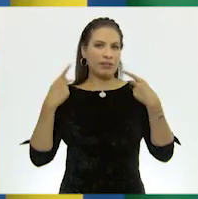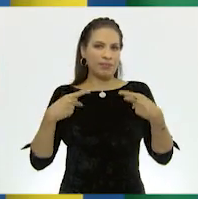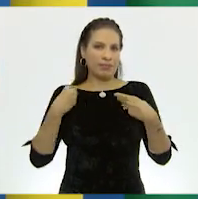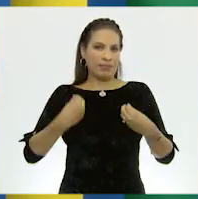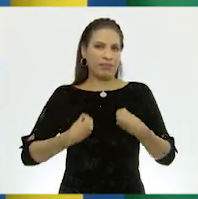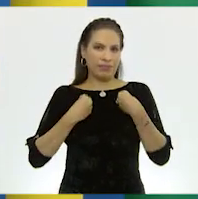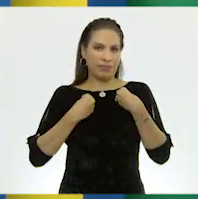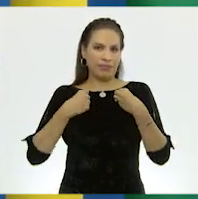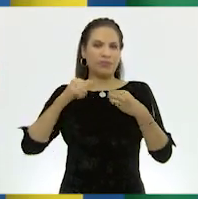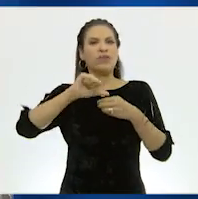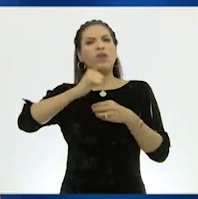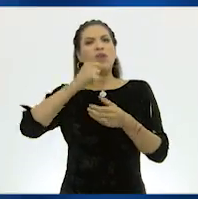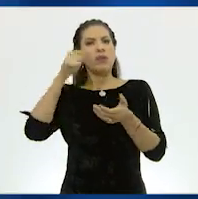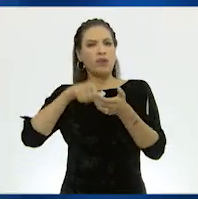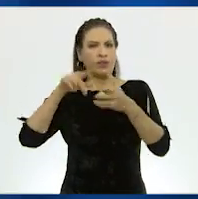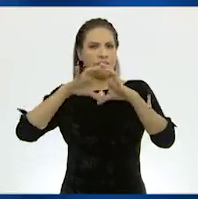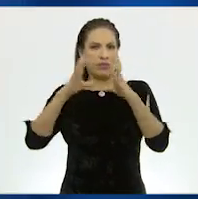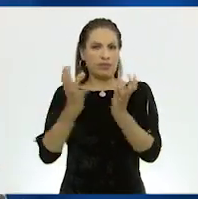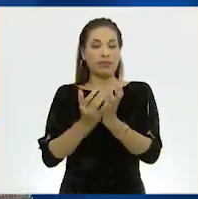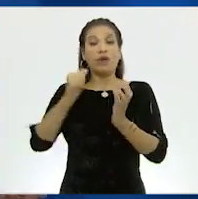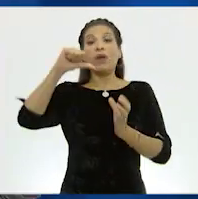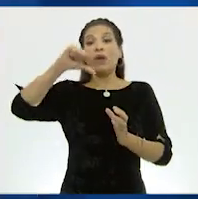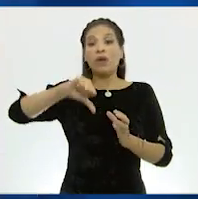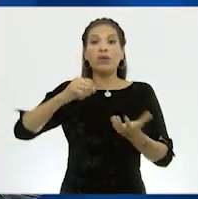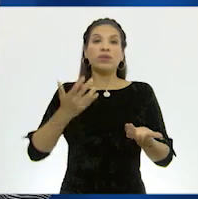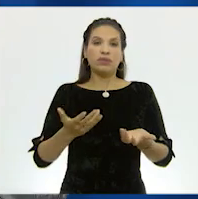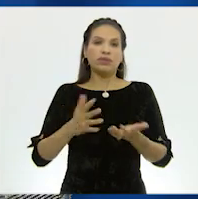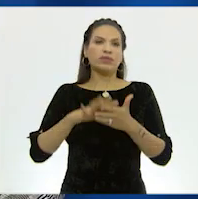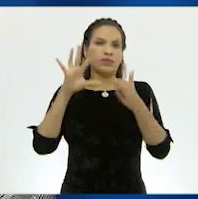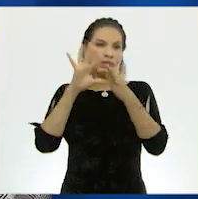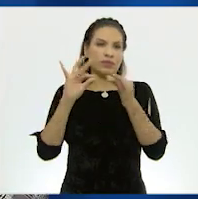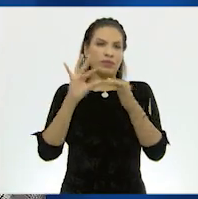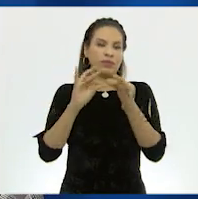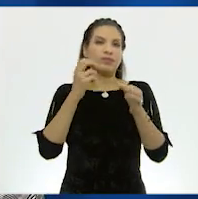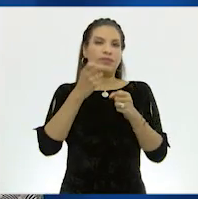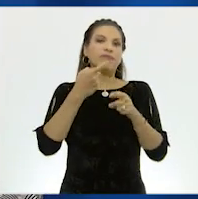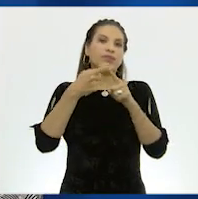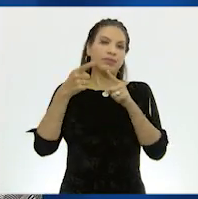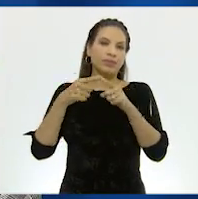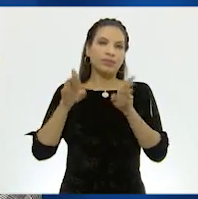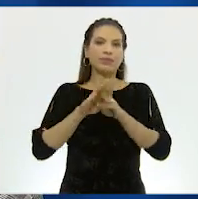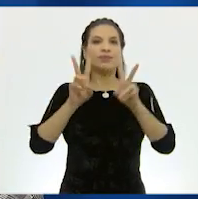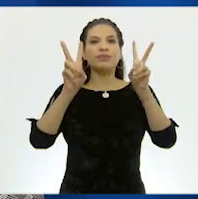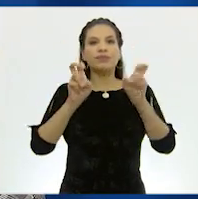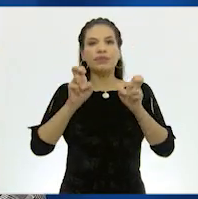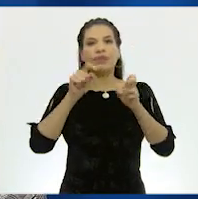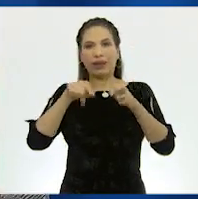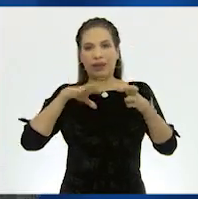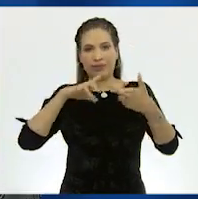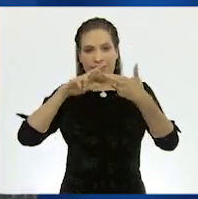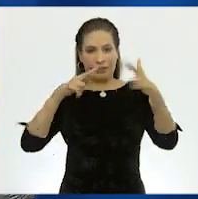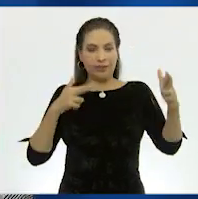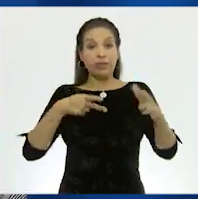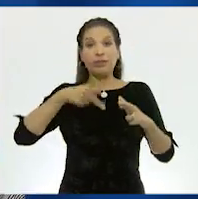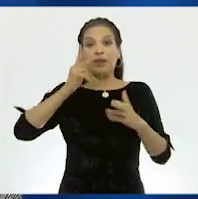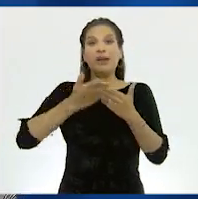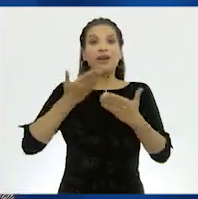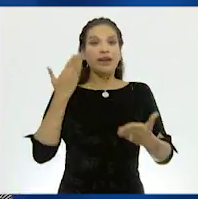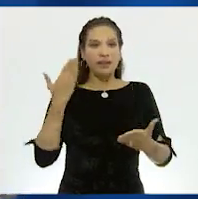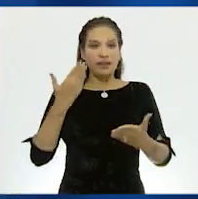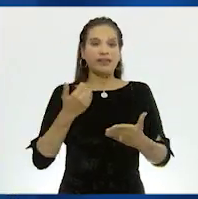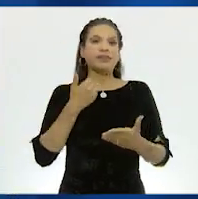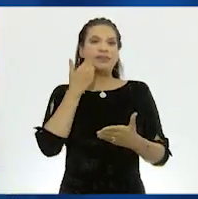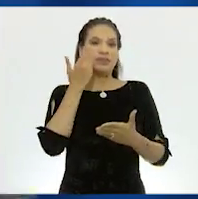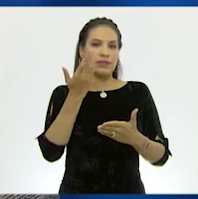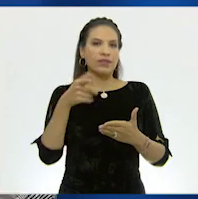otros en nuestro planeta? Pues hoy precisamente abordaremos estos y otros temas relacionados. Pero antes